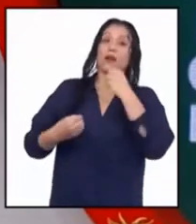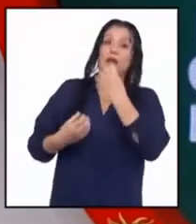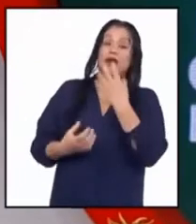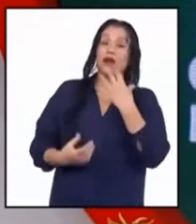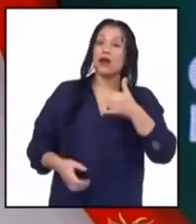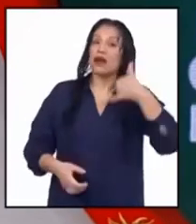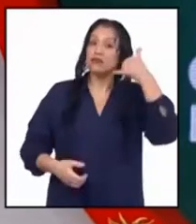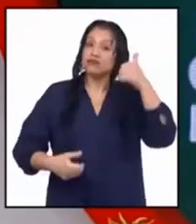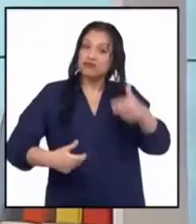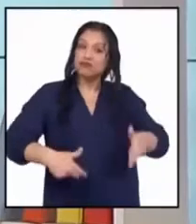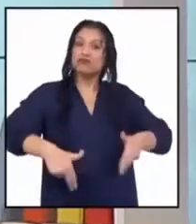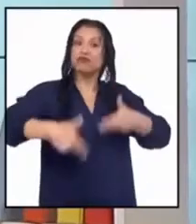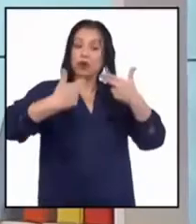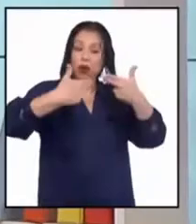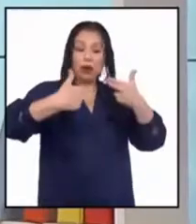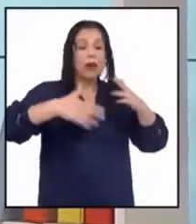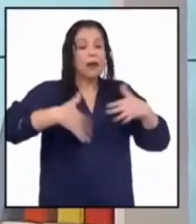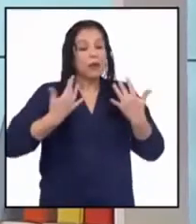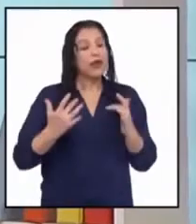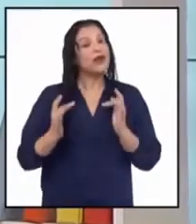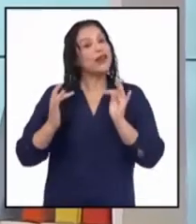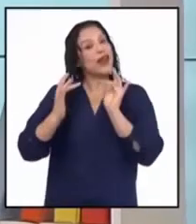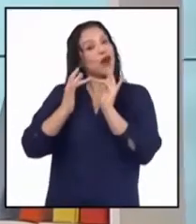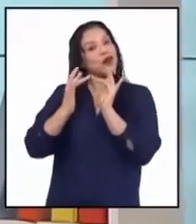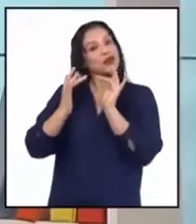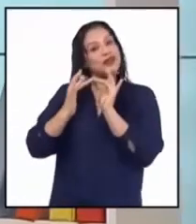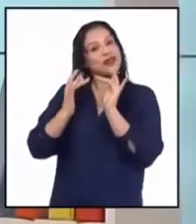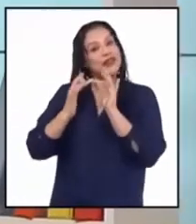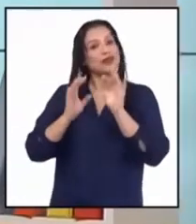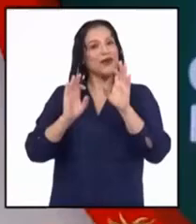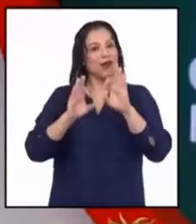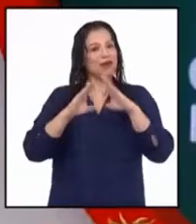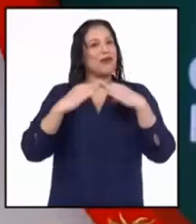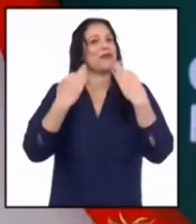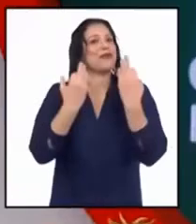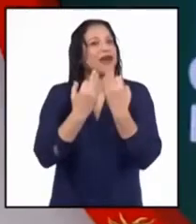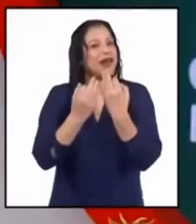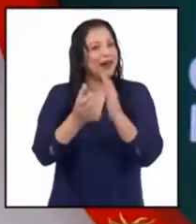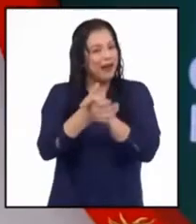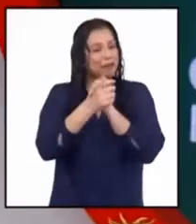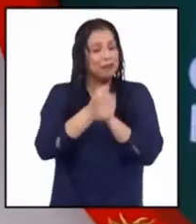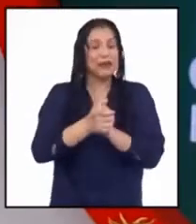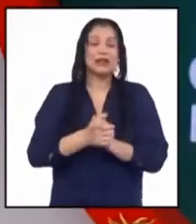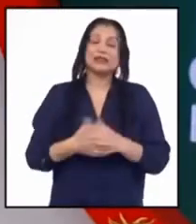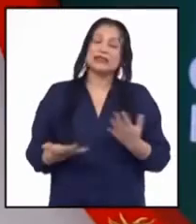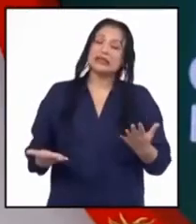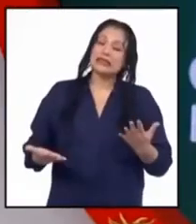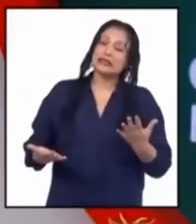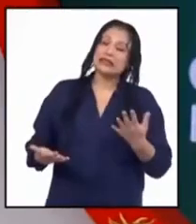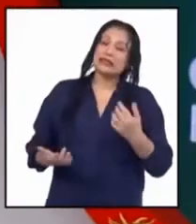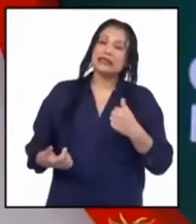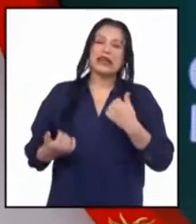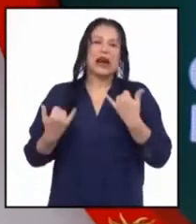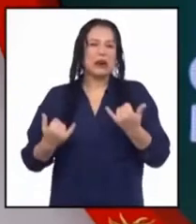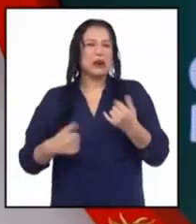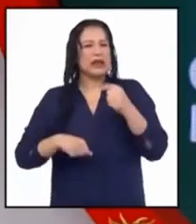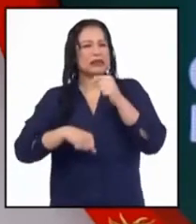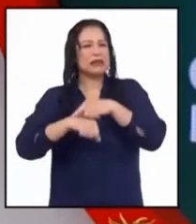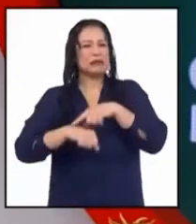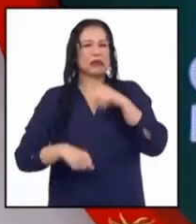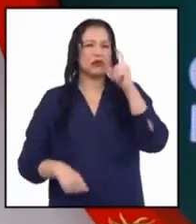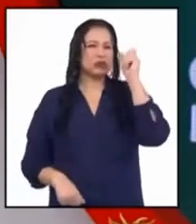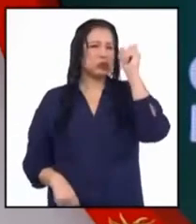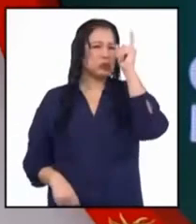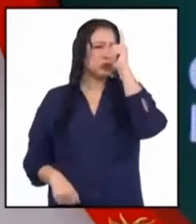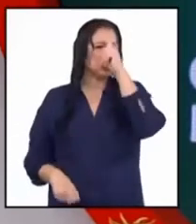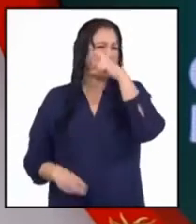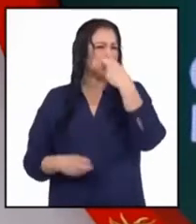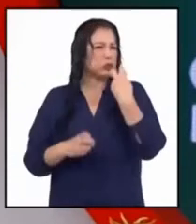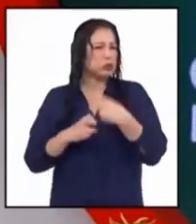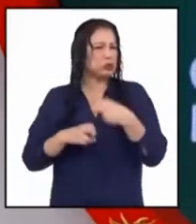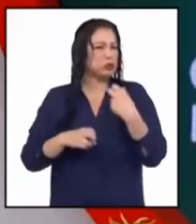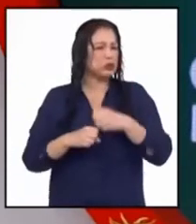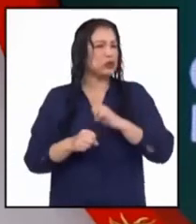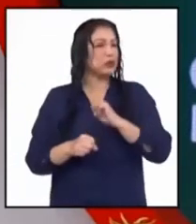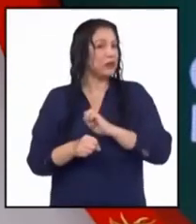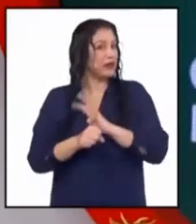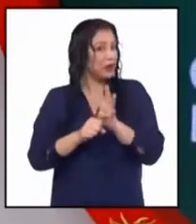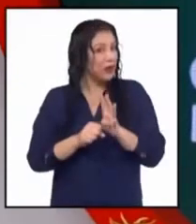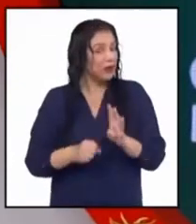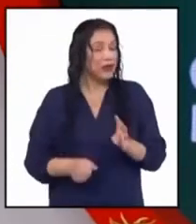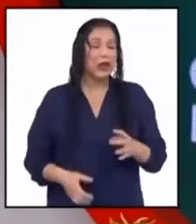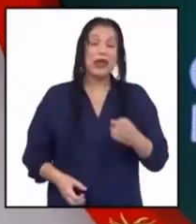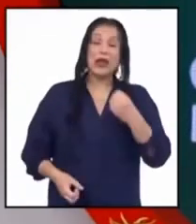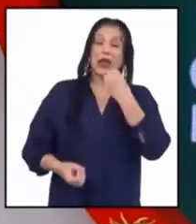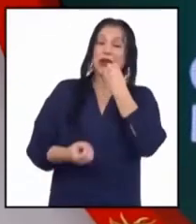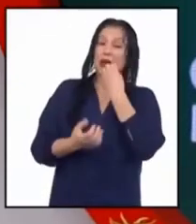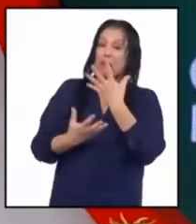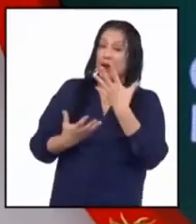nos han mantenido en contacto con nuestros familiares y amigos. A pesar de los momentos tan complicados que estamos viviendo. Y qué bueno que